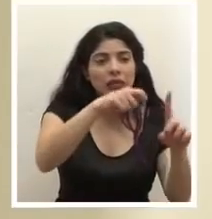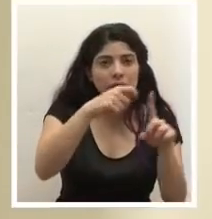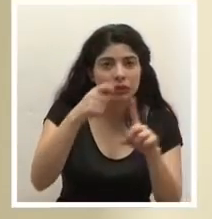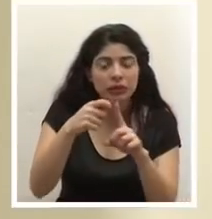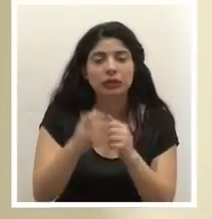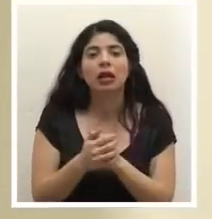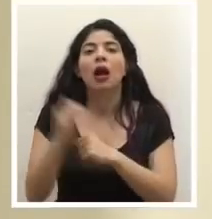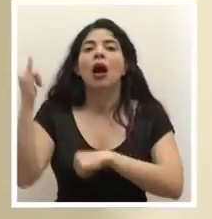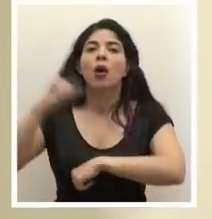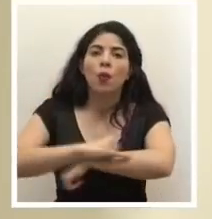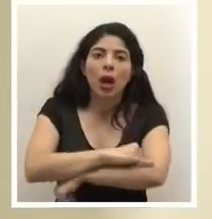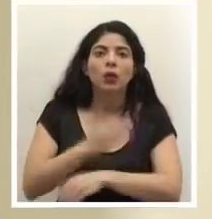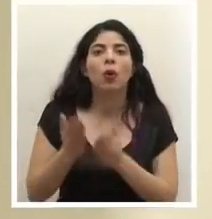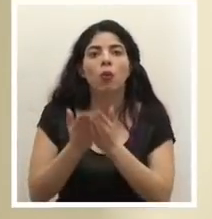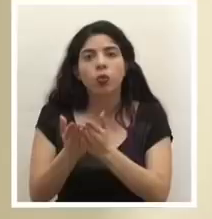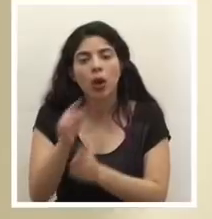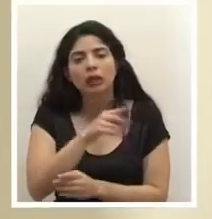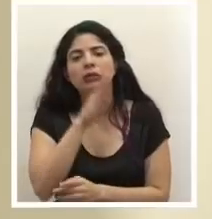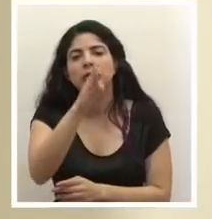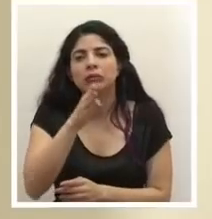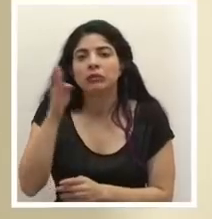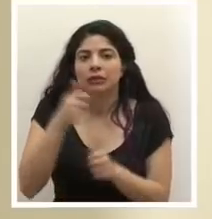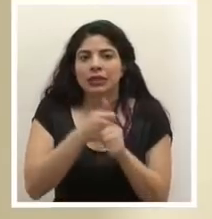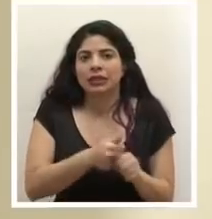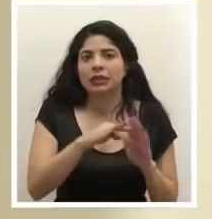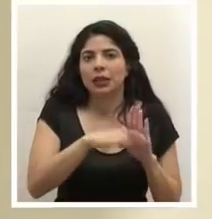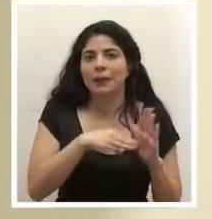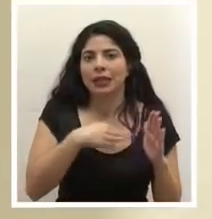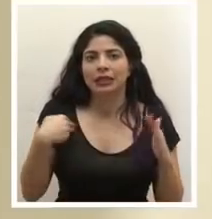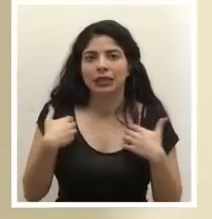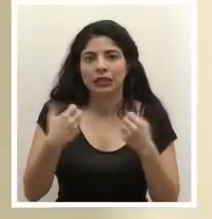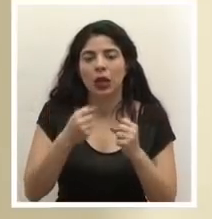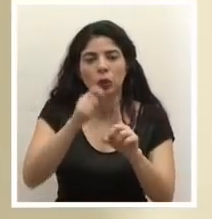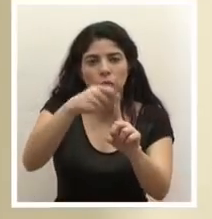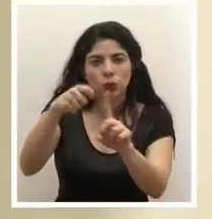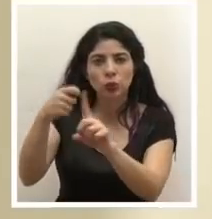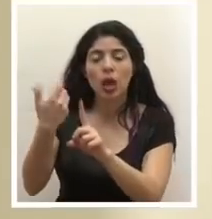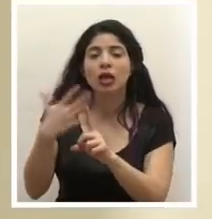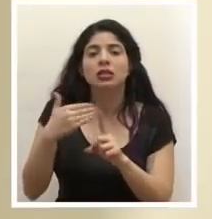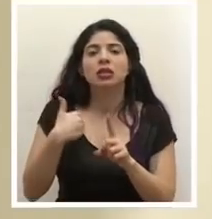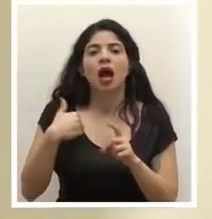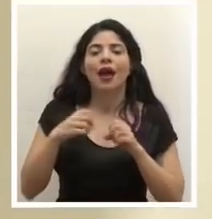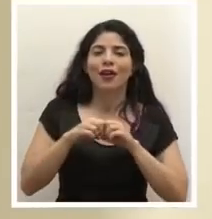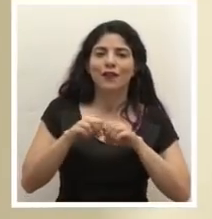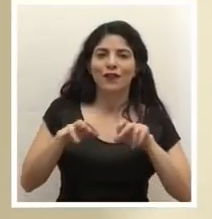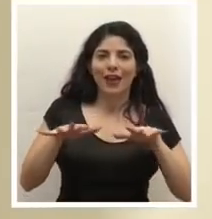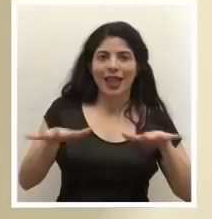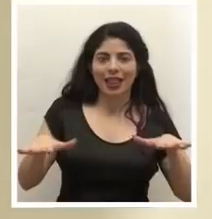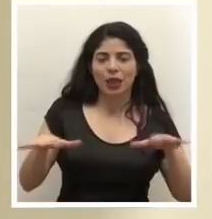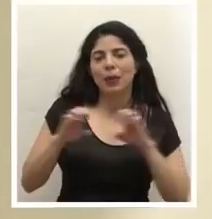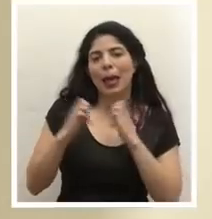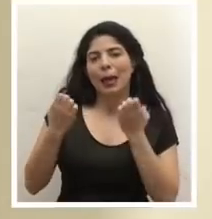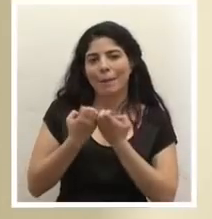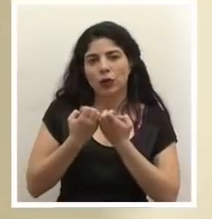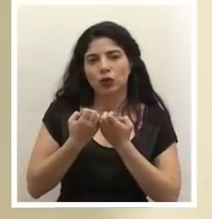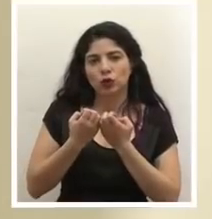y aeropuertos, siguiendo las instrucciones del Ministerio de Salud. Se han conformado redes y equipos,